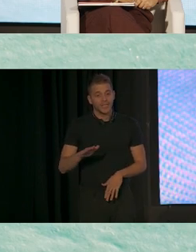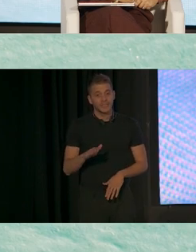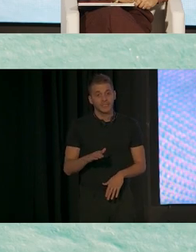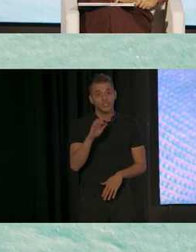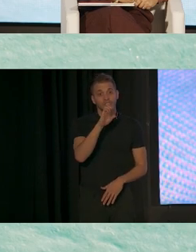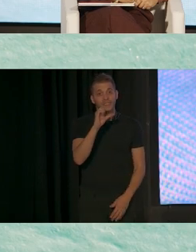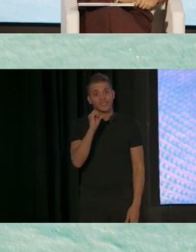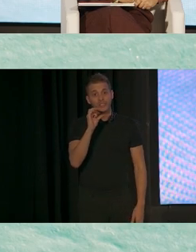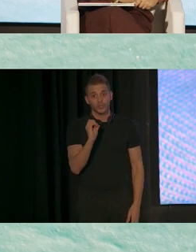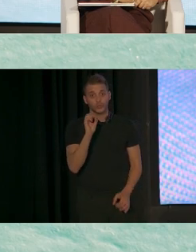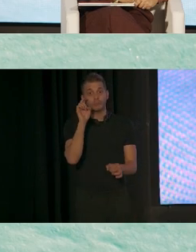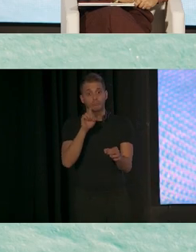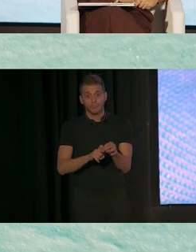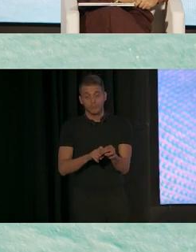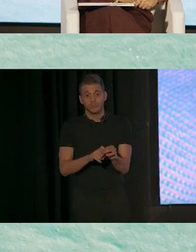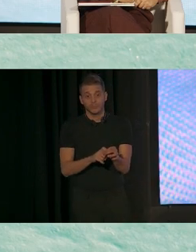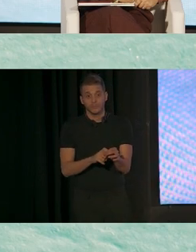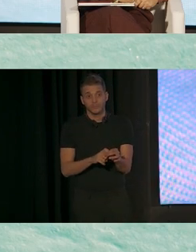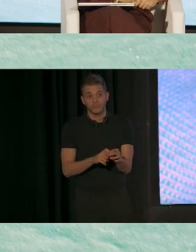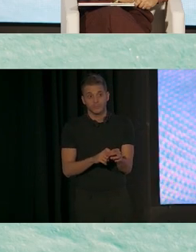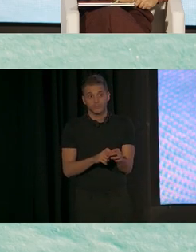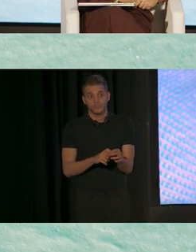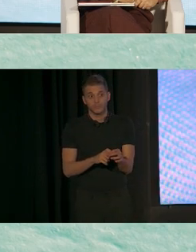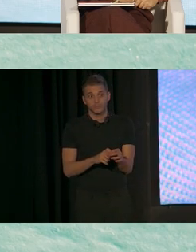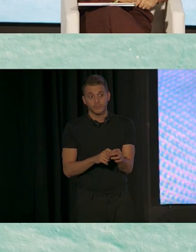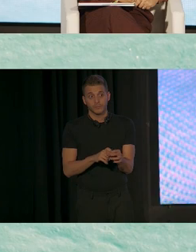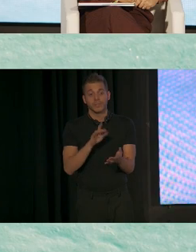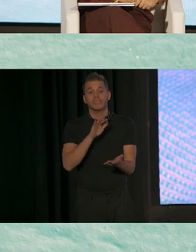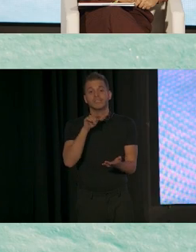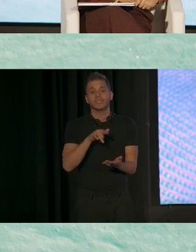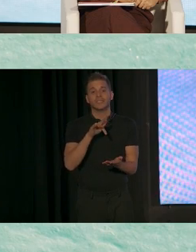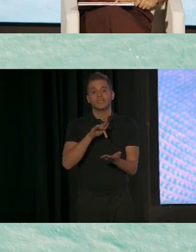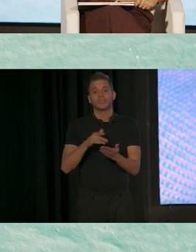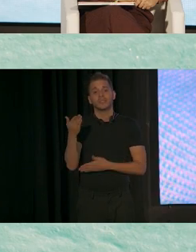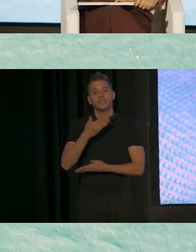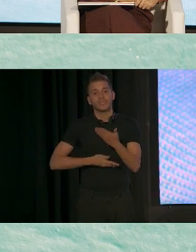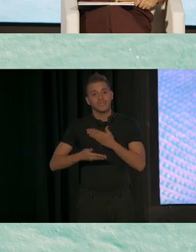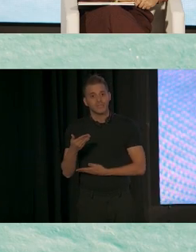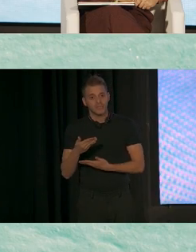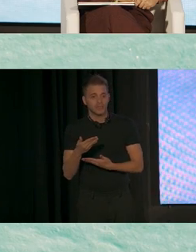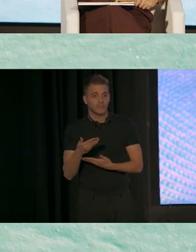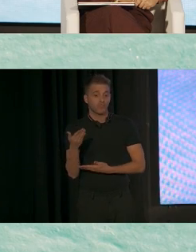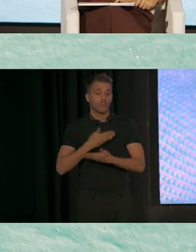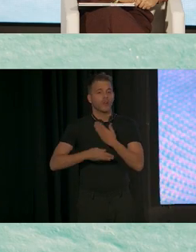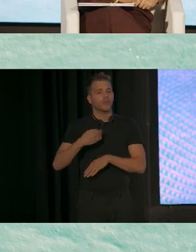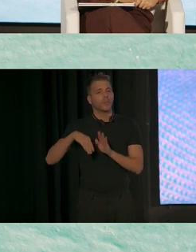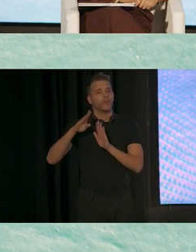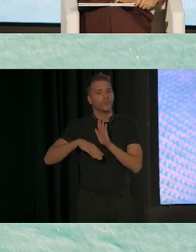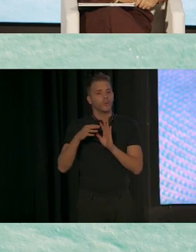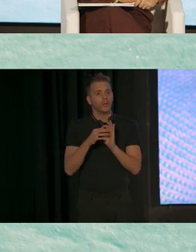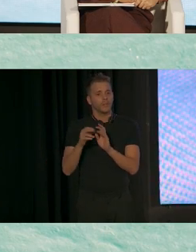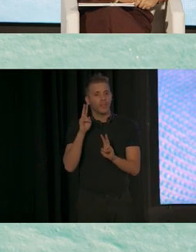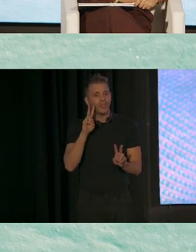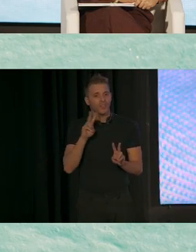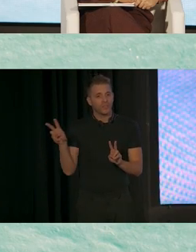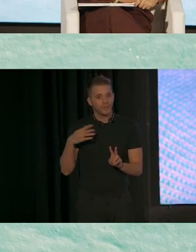que es la colaboradora de High School Launch. Y es